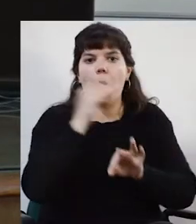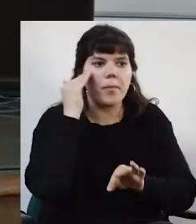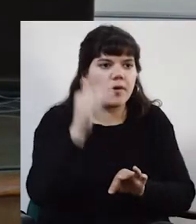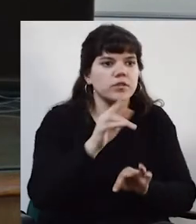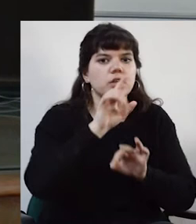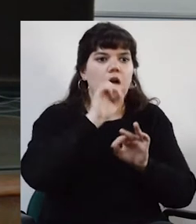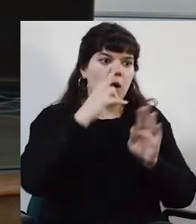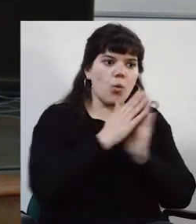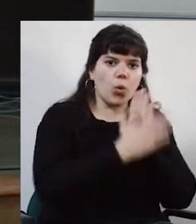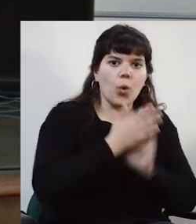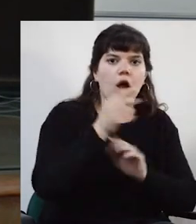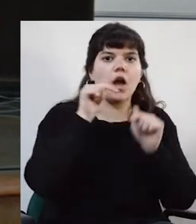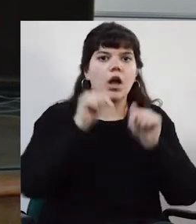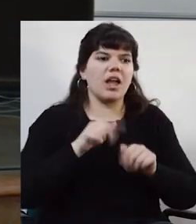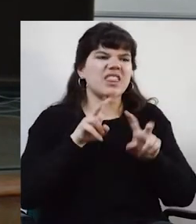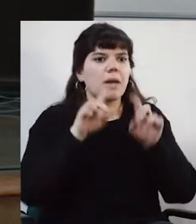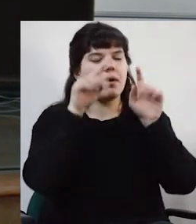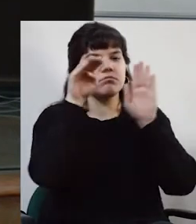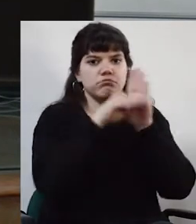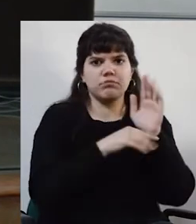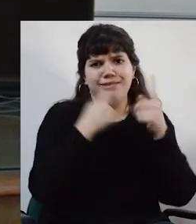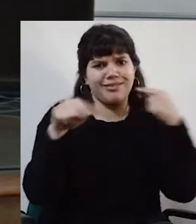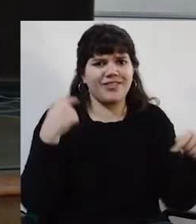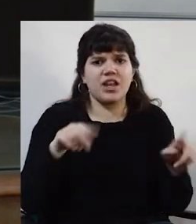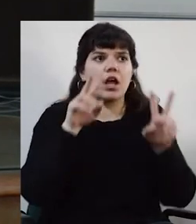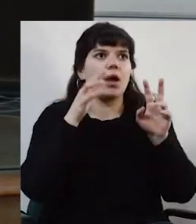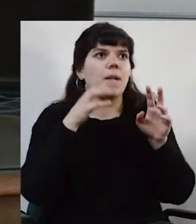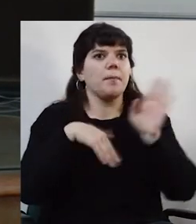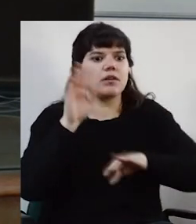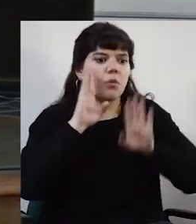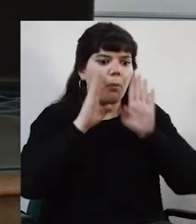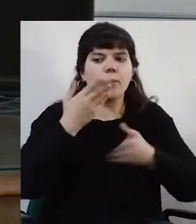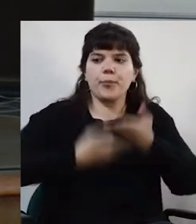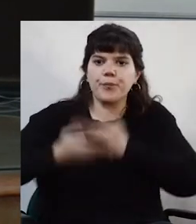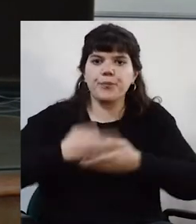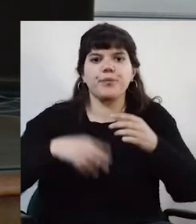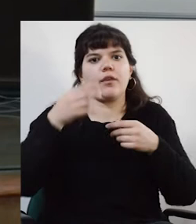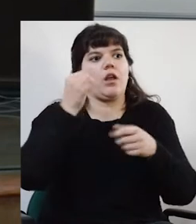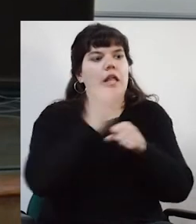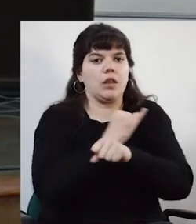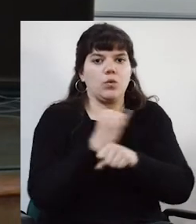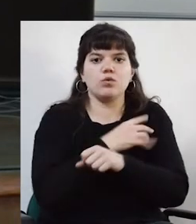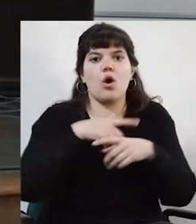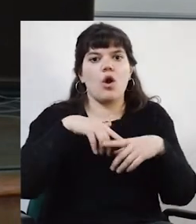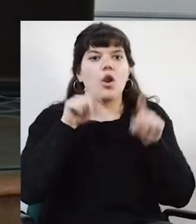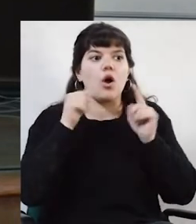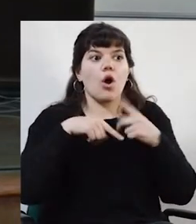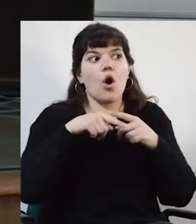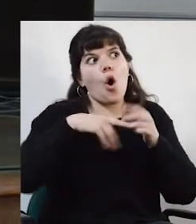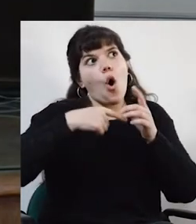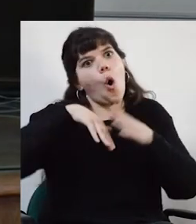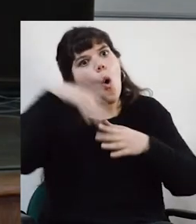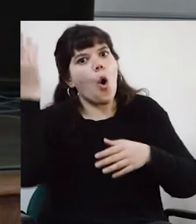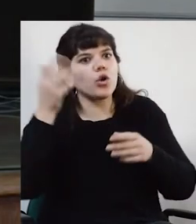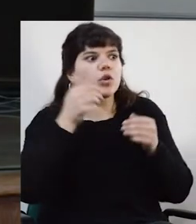abordaje de temas que necesitan y requieren una mirada o interdisciplinaria o interinstitucional, etcétera, va a tener otro